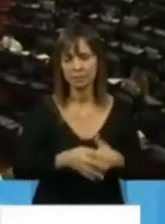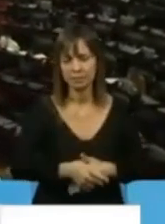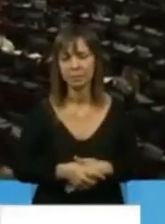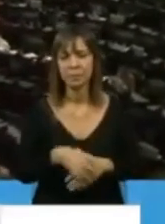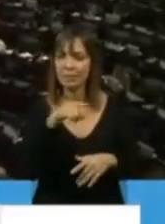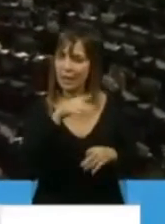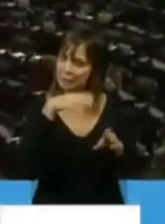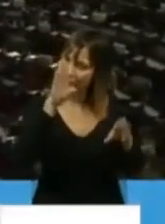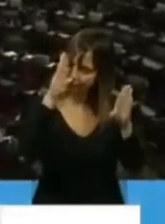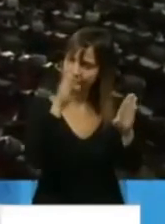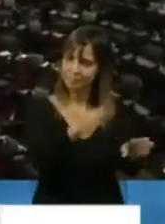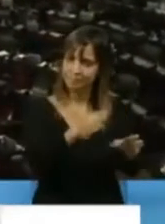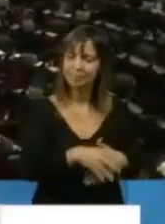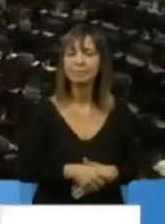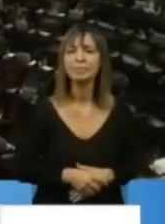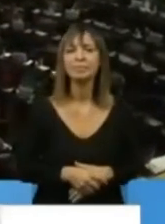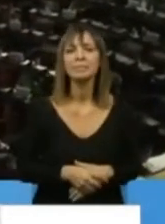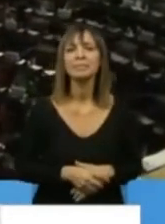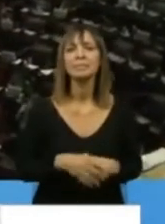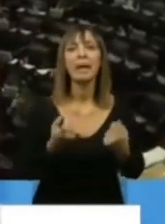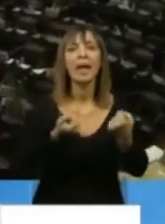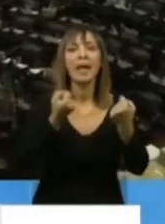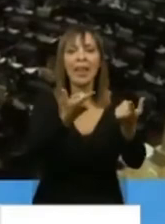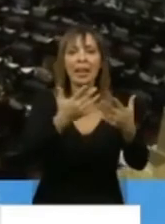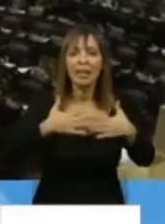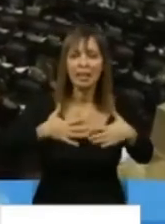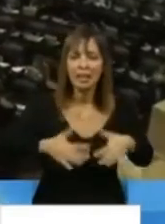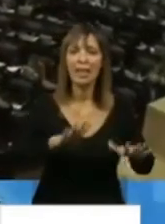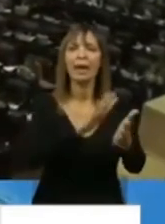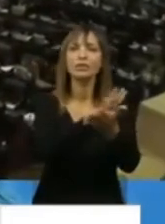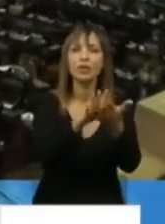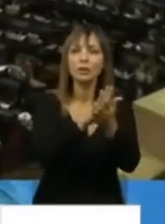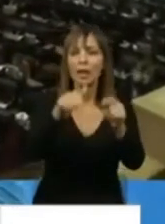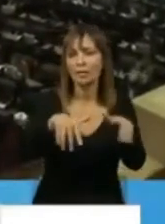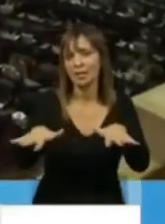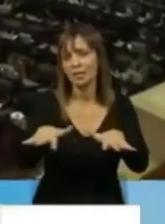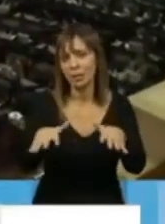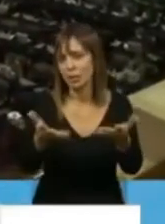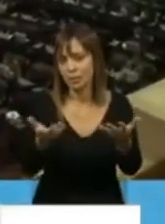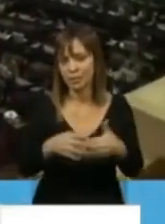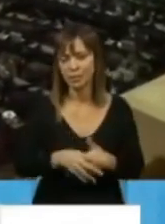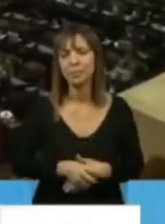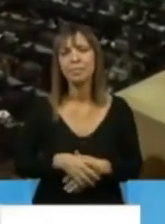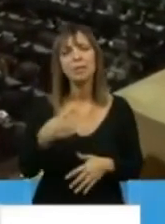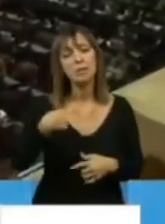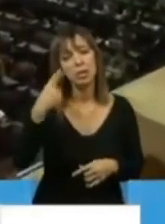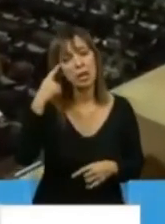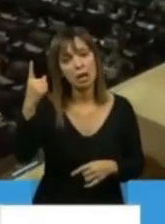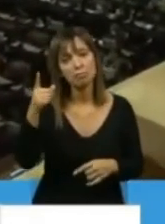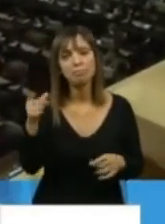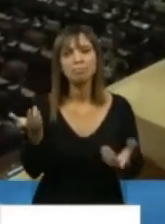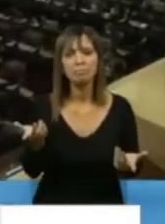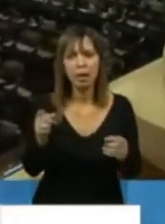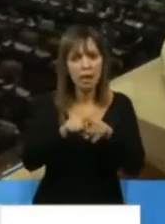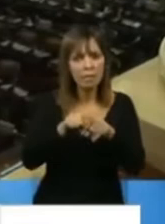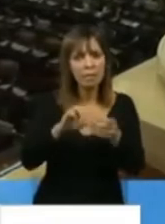medianas empresas y en definitiva generar alivio a esta situación que tenemos. Pero yo creo que así como estamos